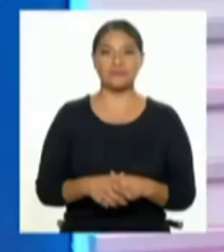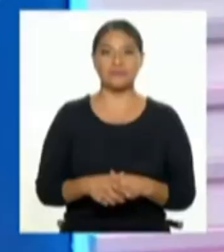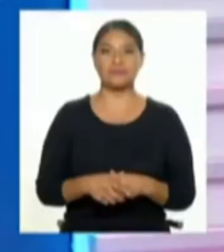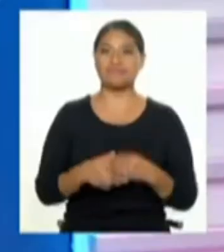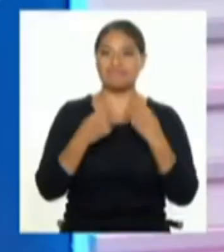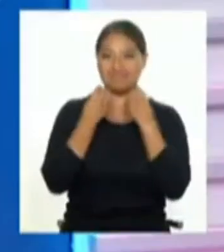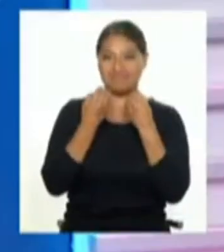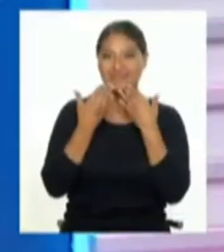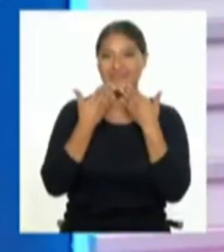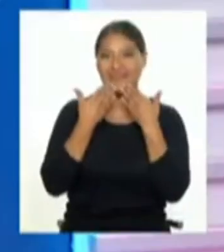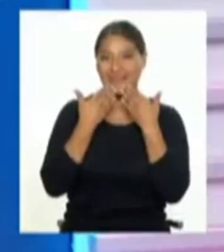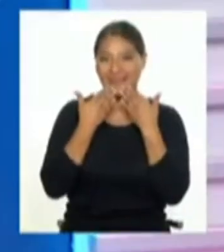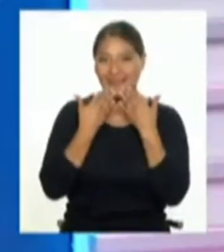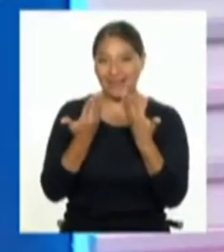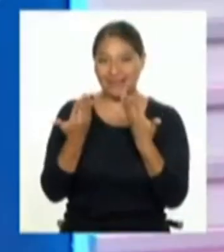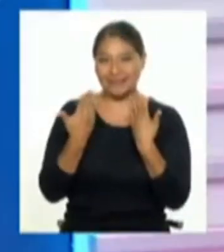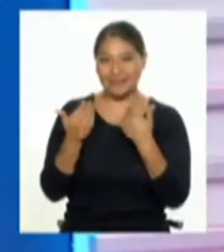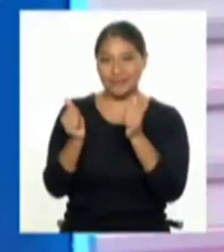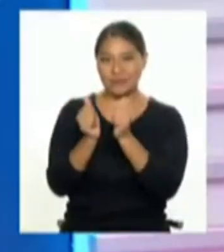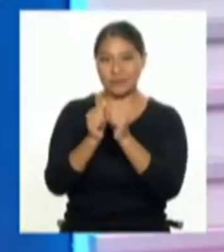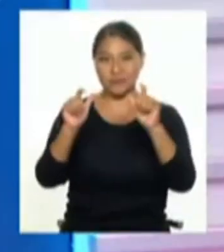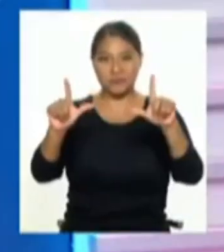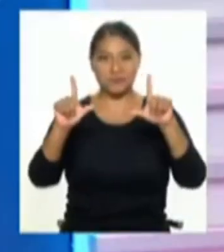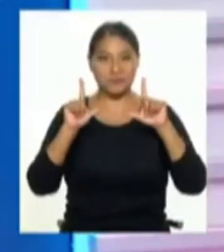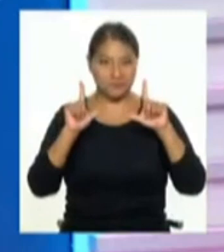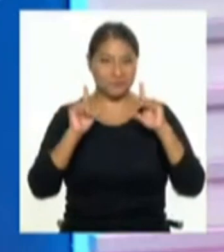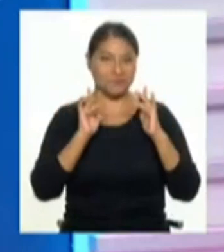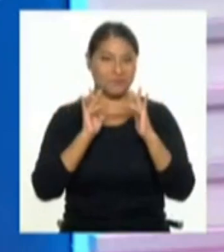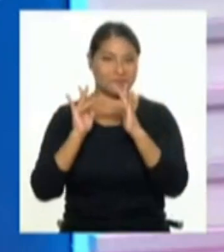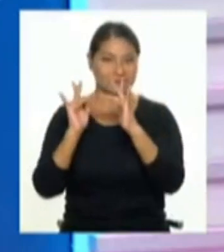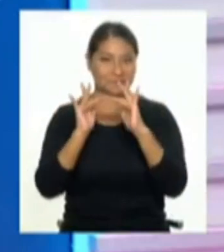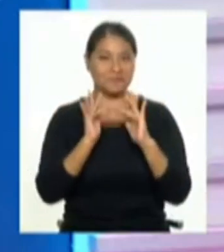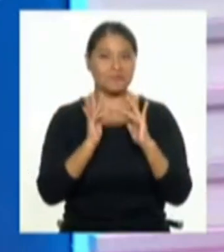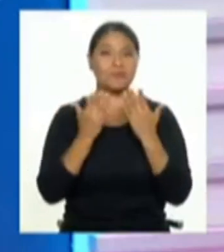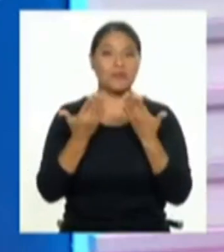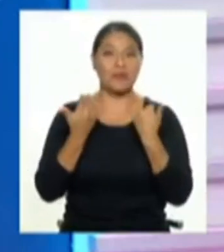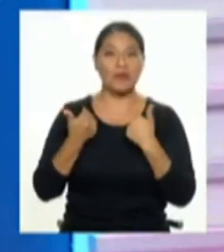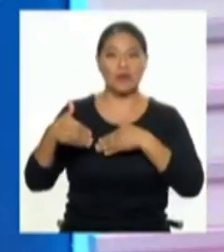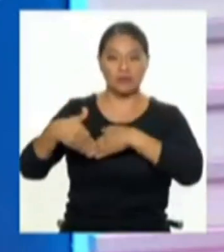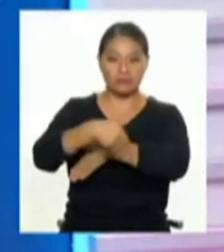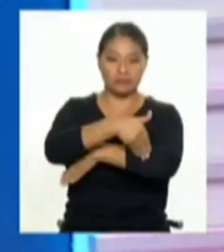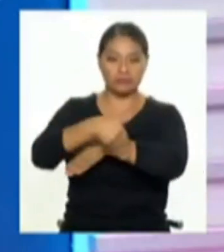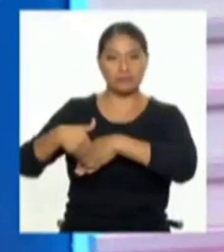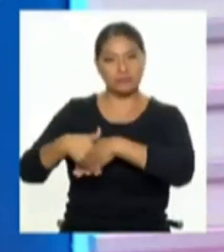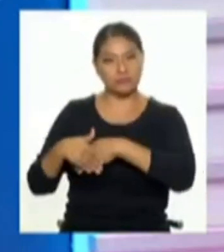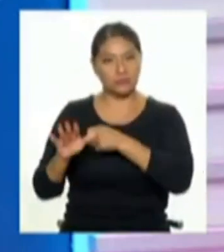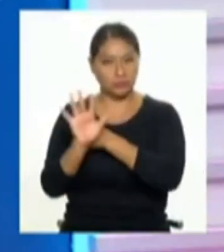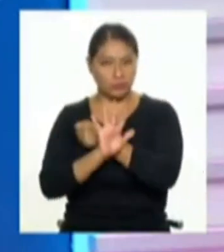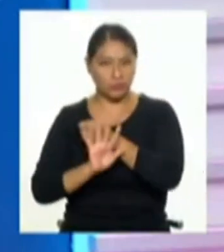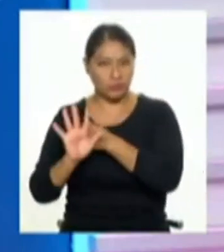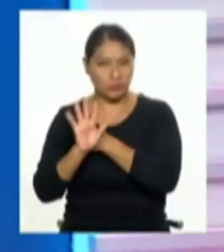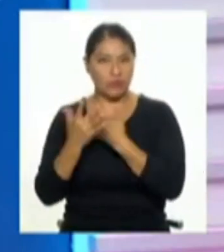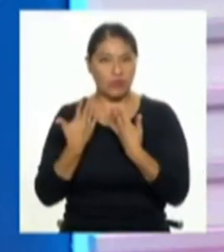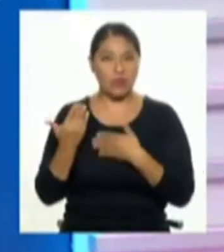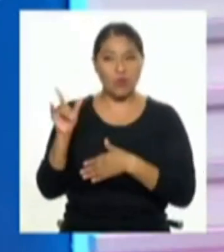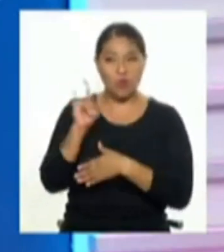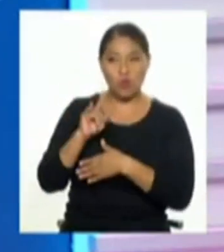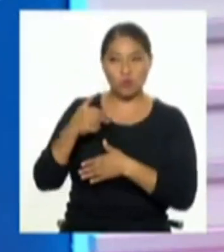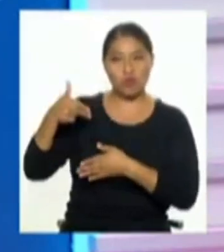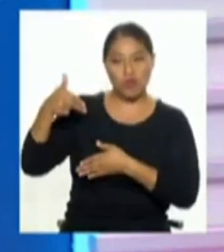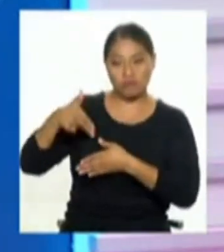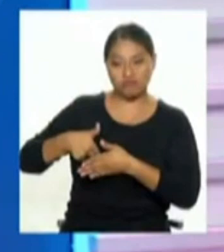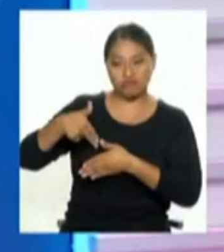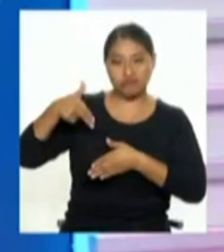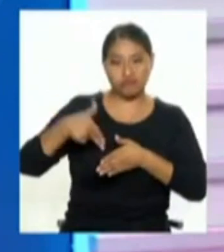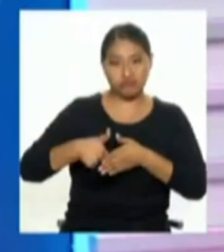Muy bien, gracias por estar con nosotros y ahora hablaremos de seguridad ciudadana y el uso de armas. Últimamente hemos visto